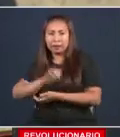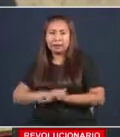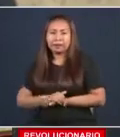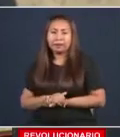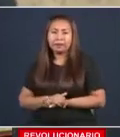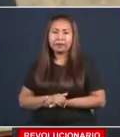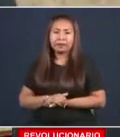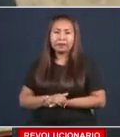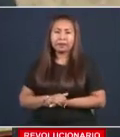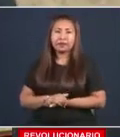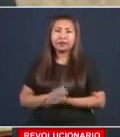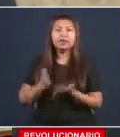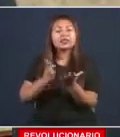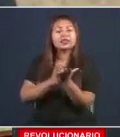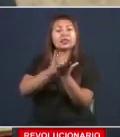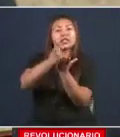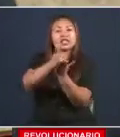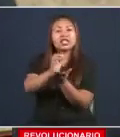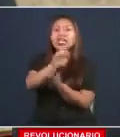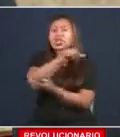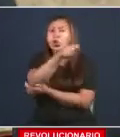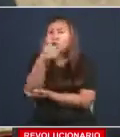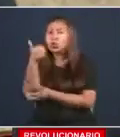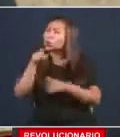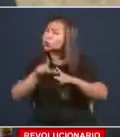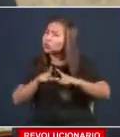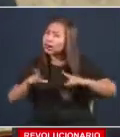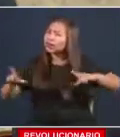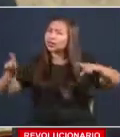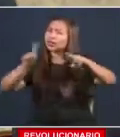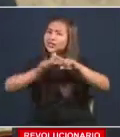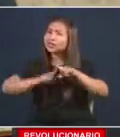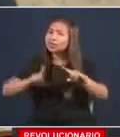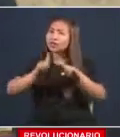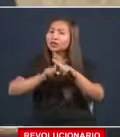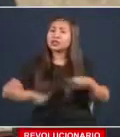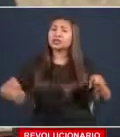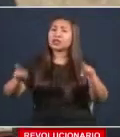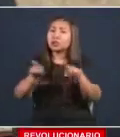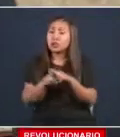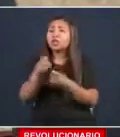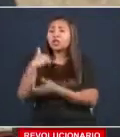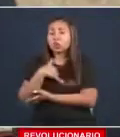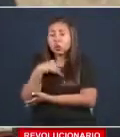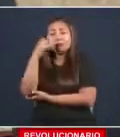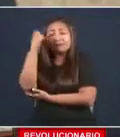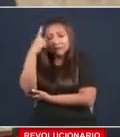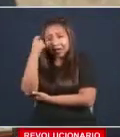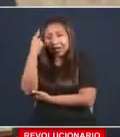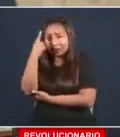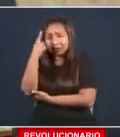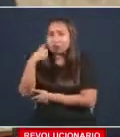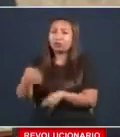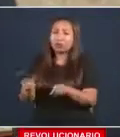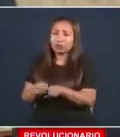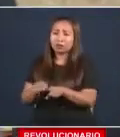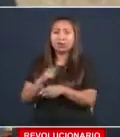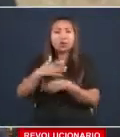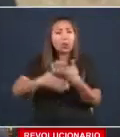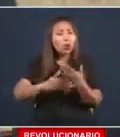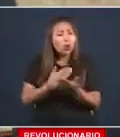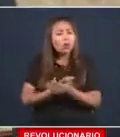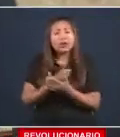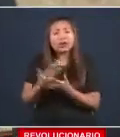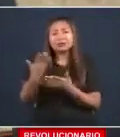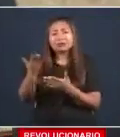De Chiriquí y de otros sectores. Pero también comprendo la desesperación de todo el pueblo por esta ley moratoria.